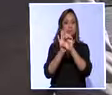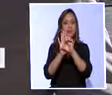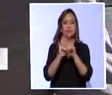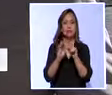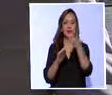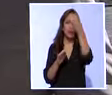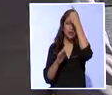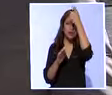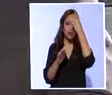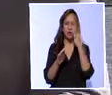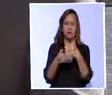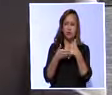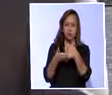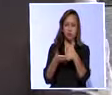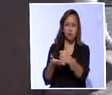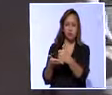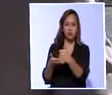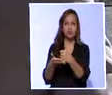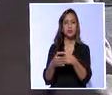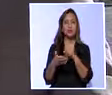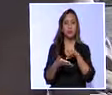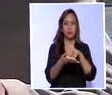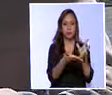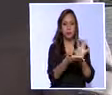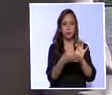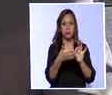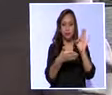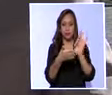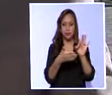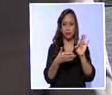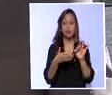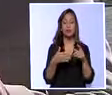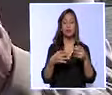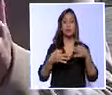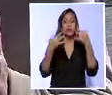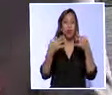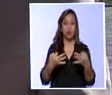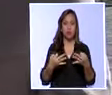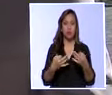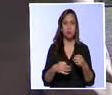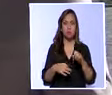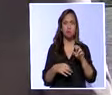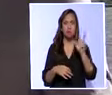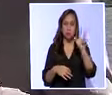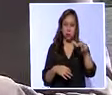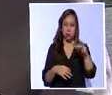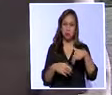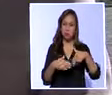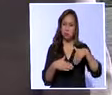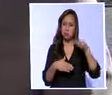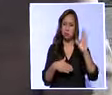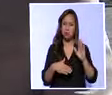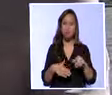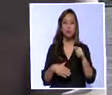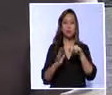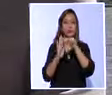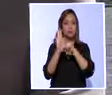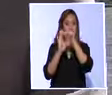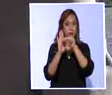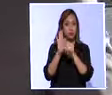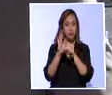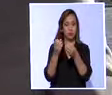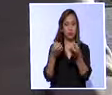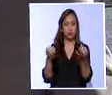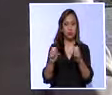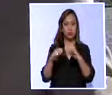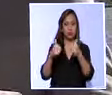reestructuración de la deuda aprobada por la Asamblea Nacional está en vigencia en el país ya más de tres meses. Esta normativa, a decir de